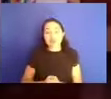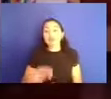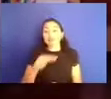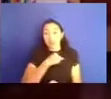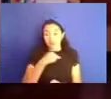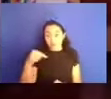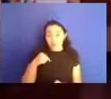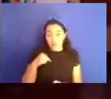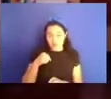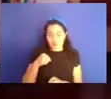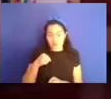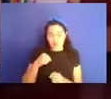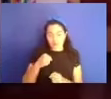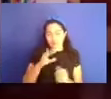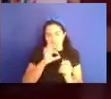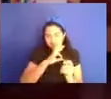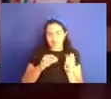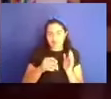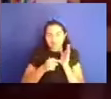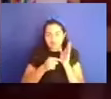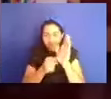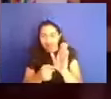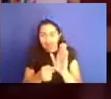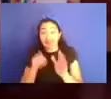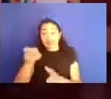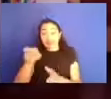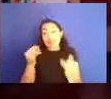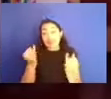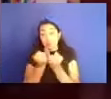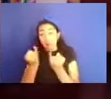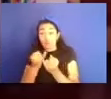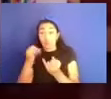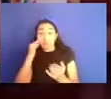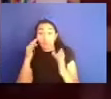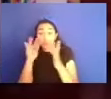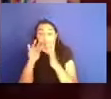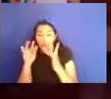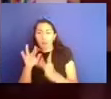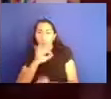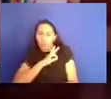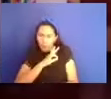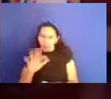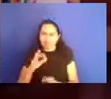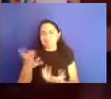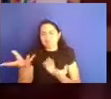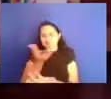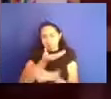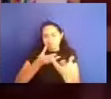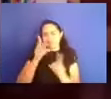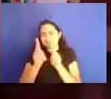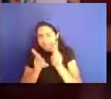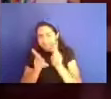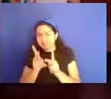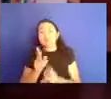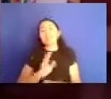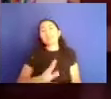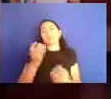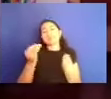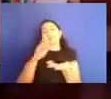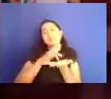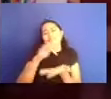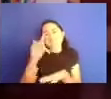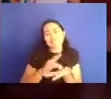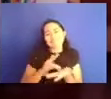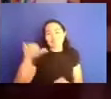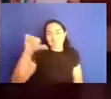también estará la posibilidad de interactuar con quienes nos estén siguiendo. Pues no me queda más que agradecerles nuevamente y que tengan ustedes